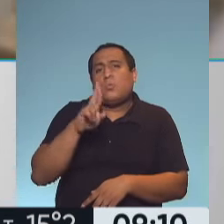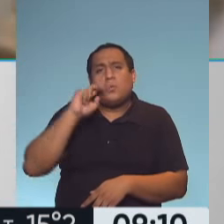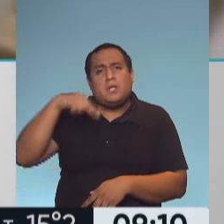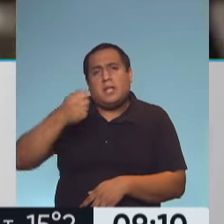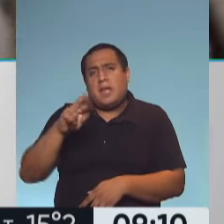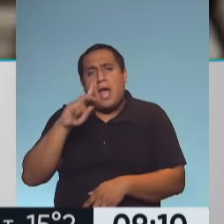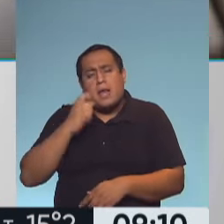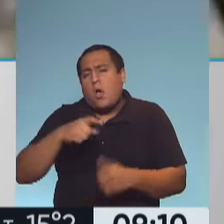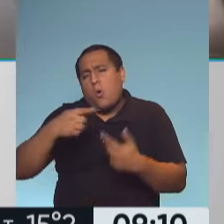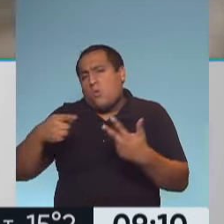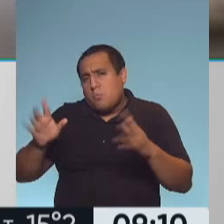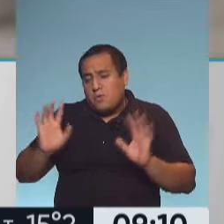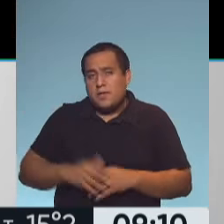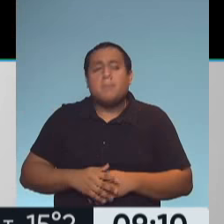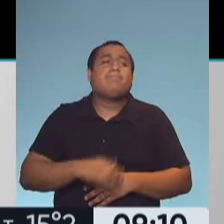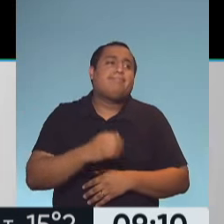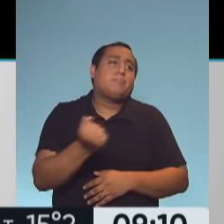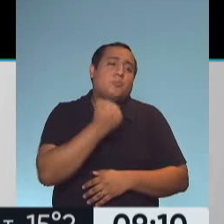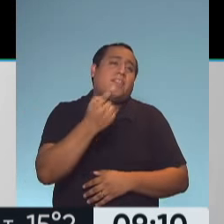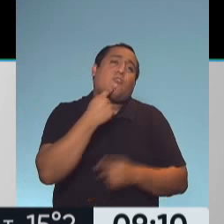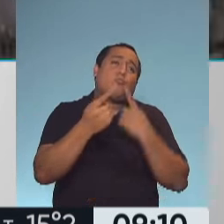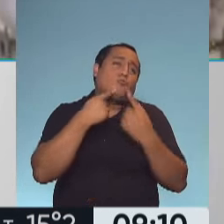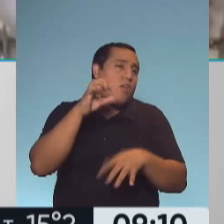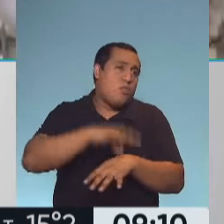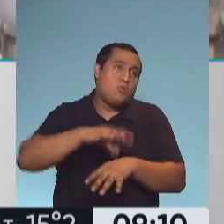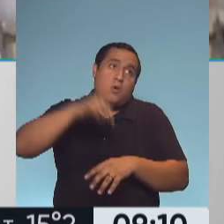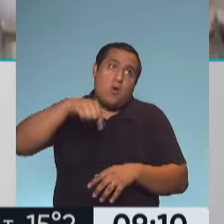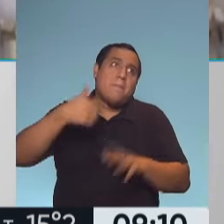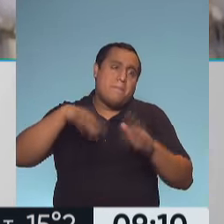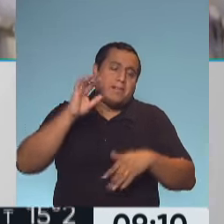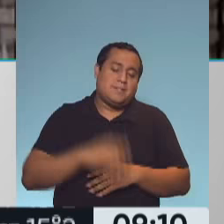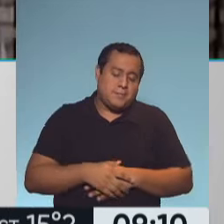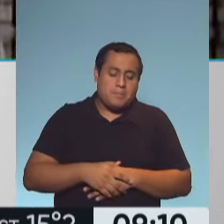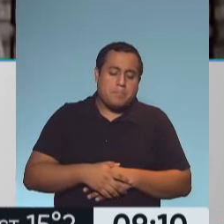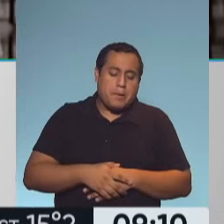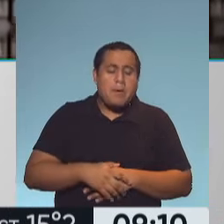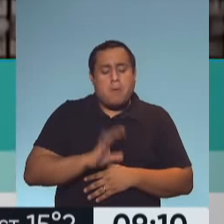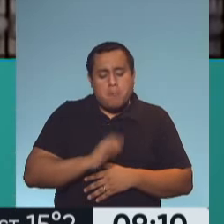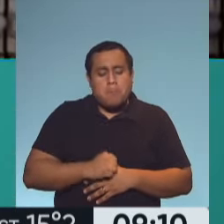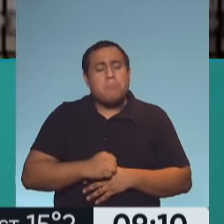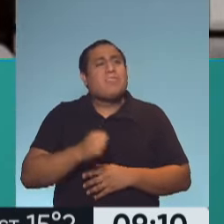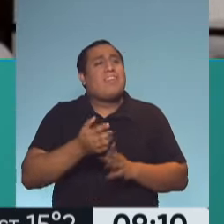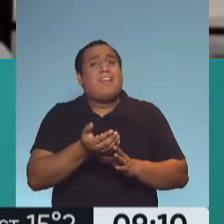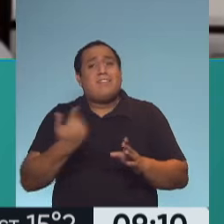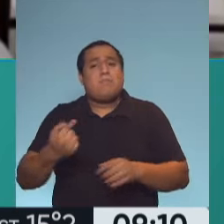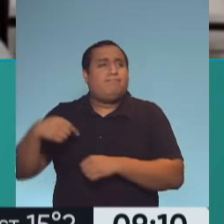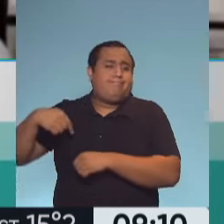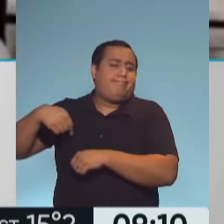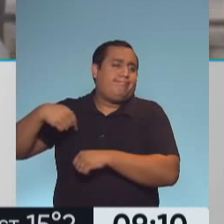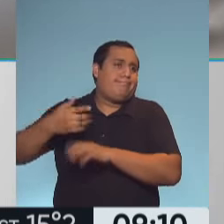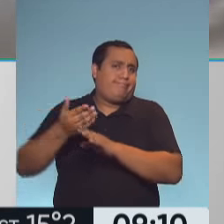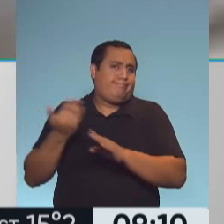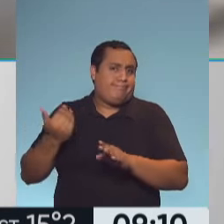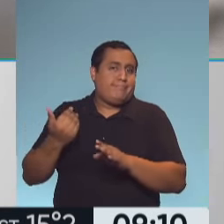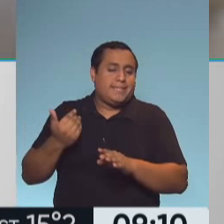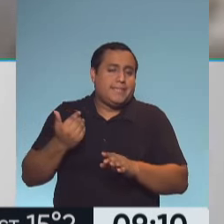particular, sin duda, por eso siempre la consulta en médico es esencial, hoy más que nunca. Ahora, Omar, también en las últimas horas sabemos que